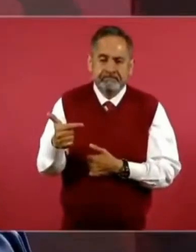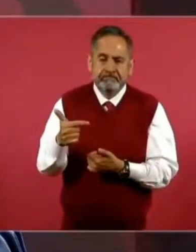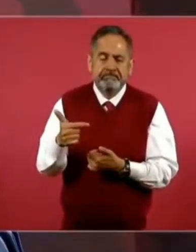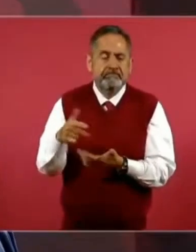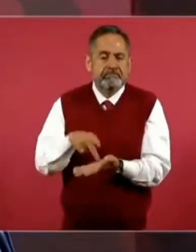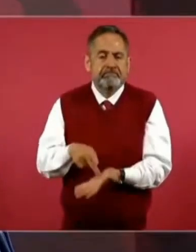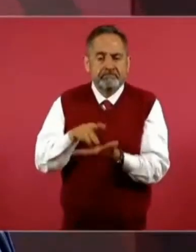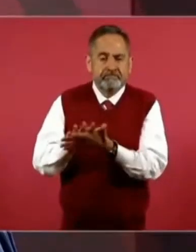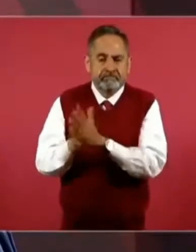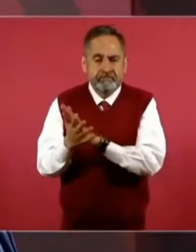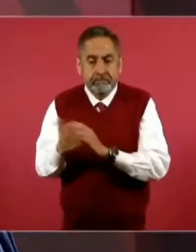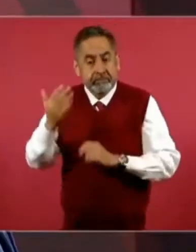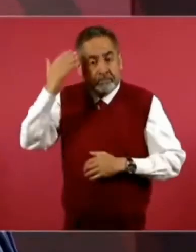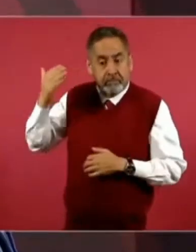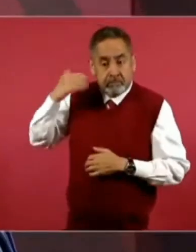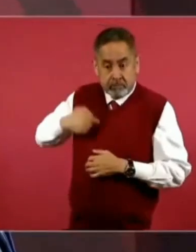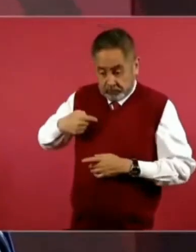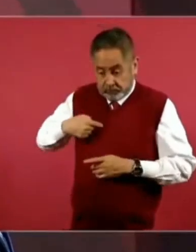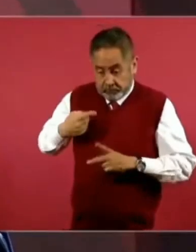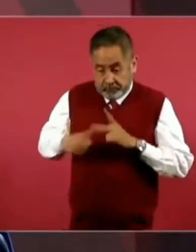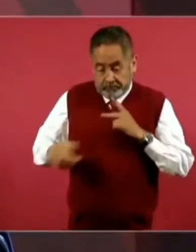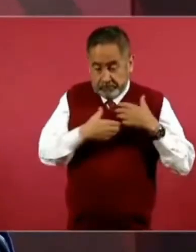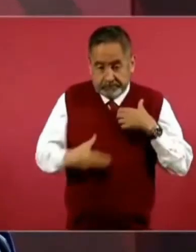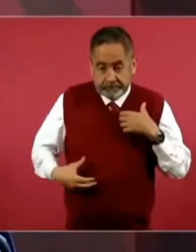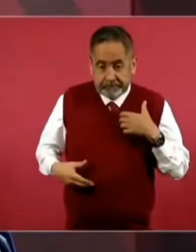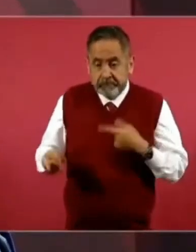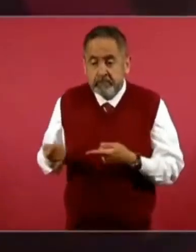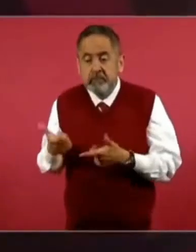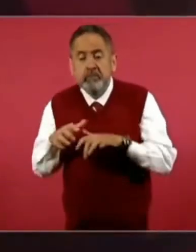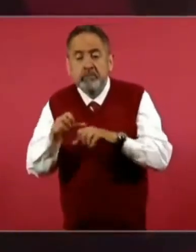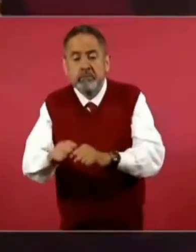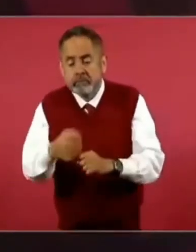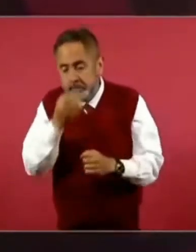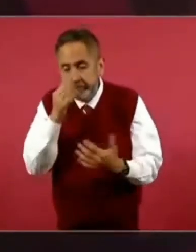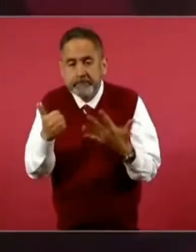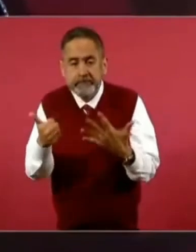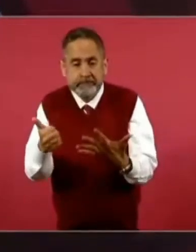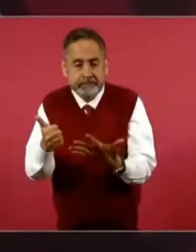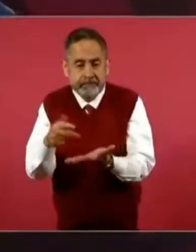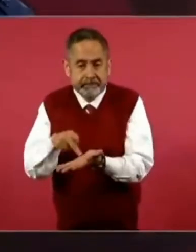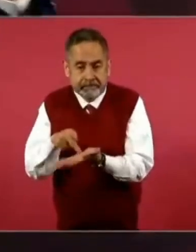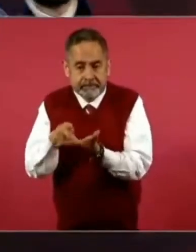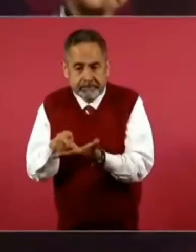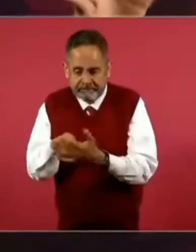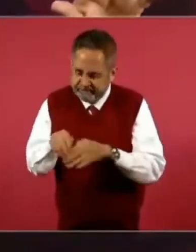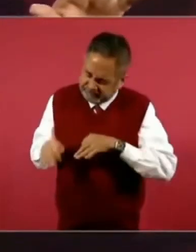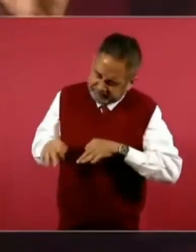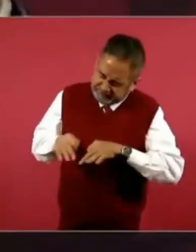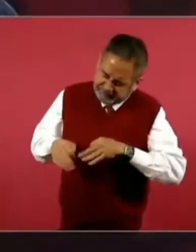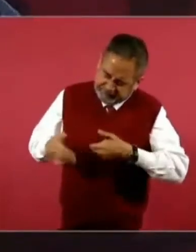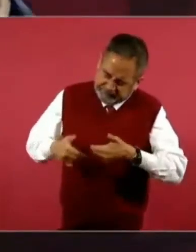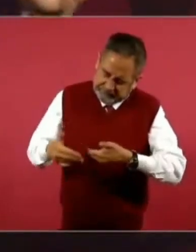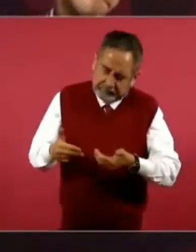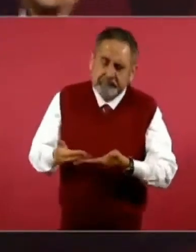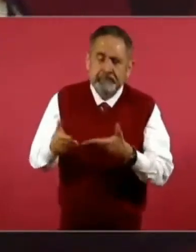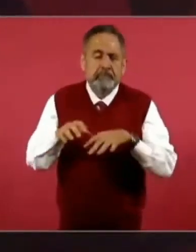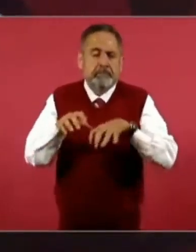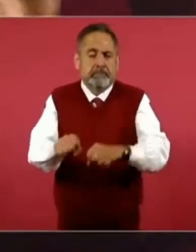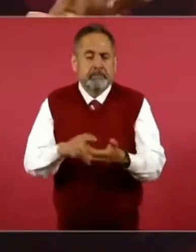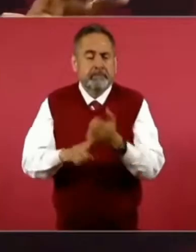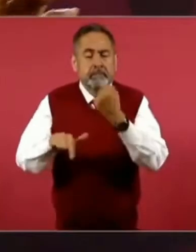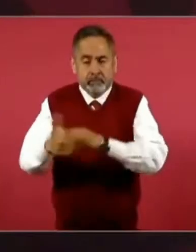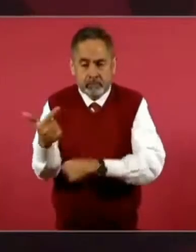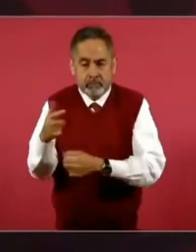alcanzaba para seis kilos de tortillas, nada más para darnos una idea de lo que significó